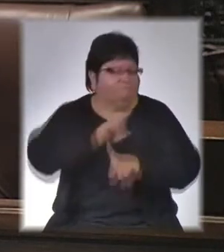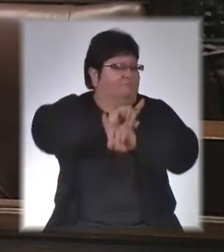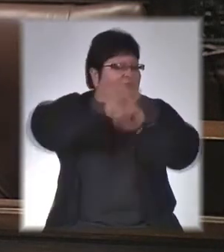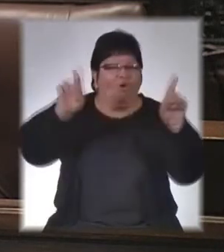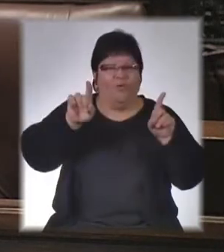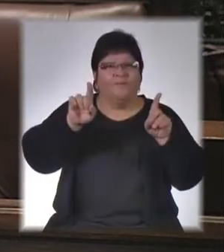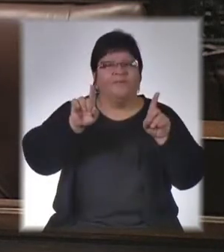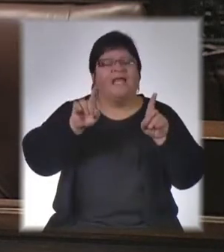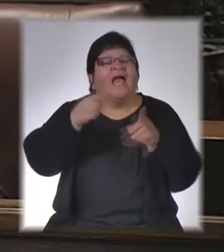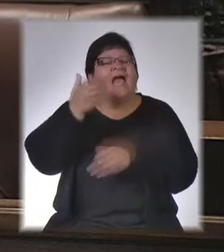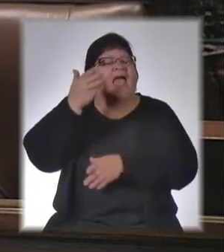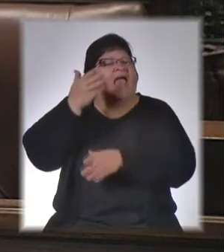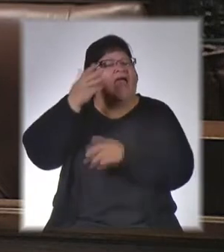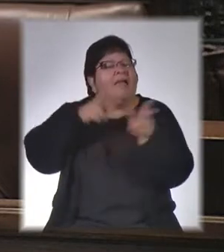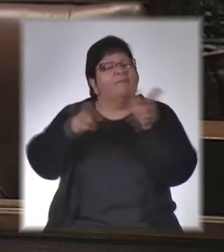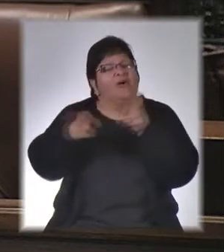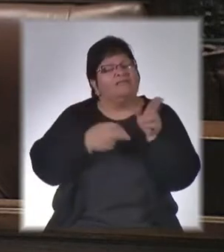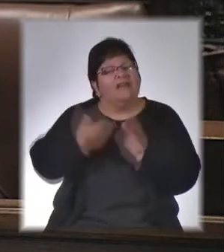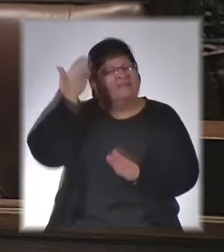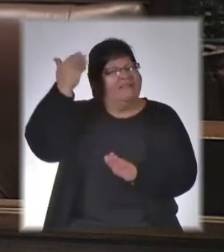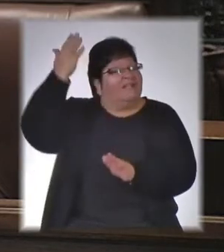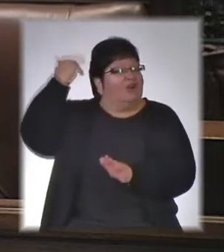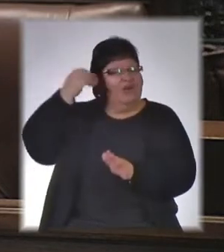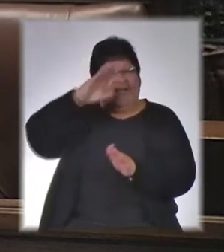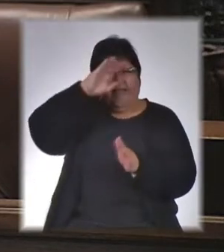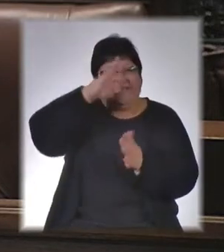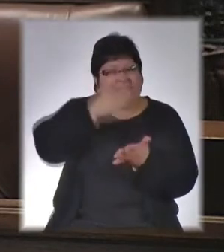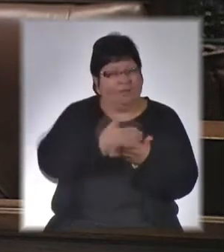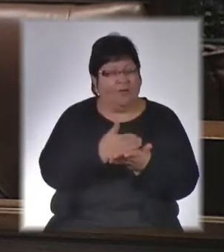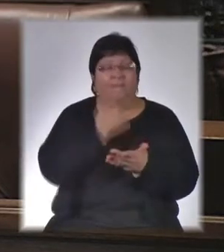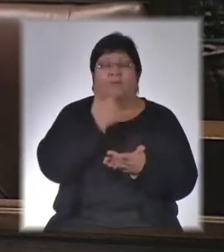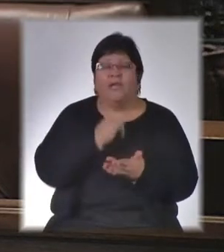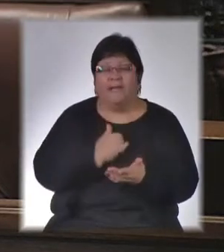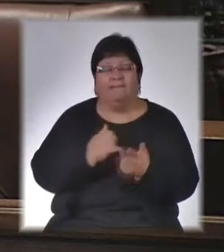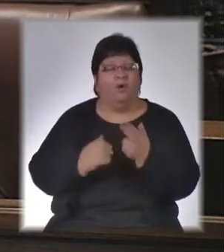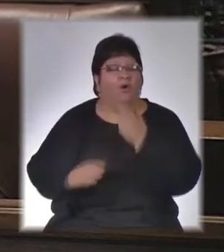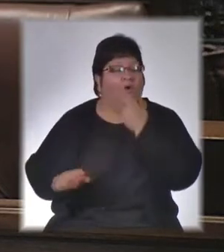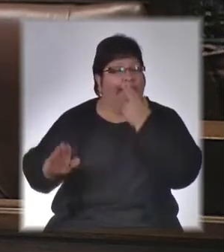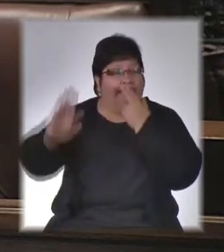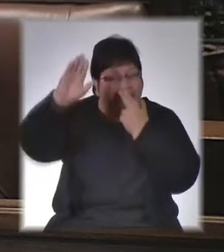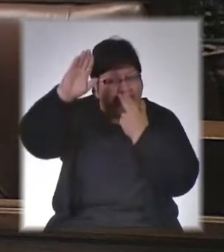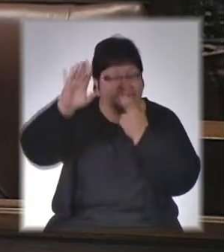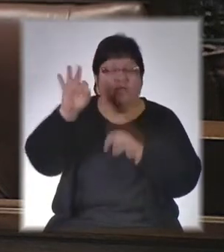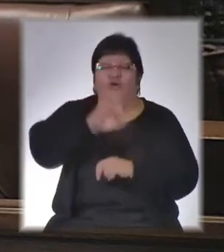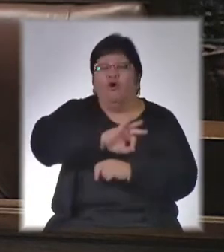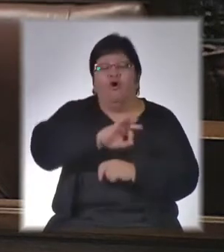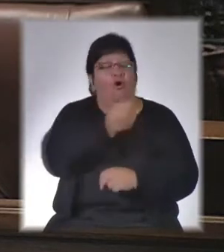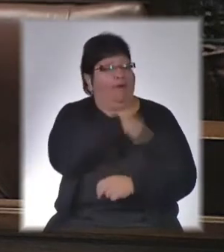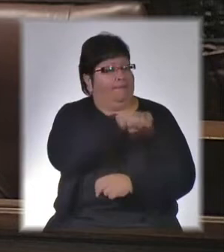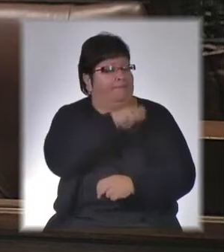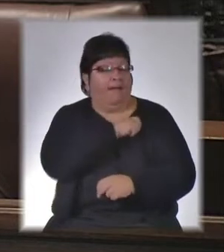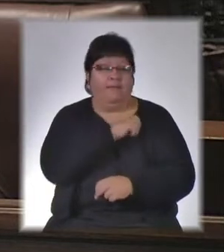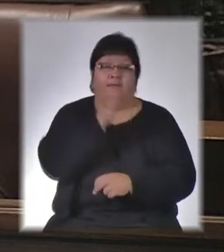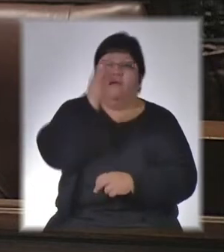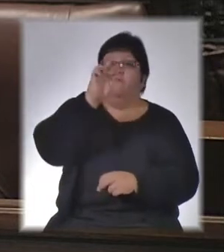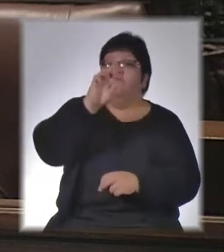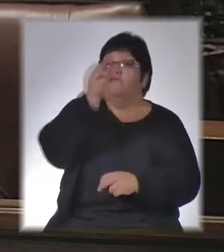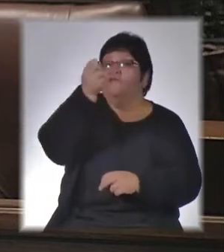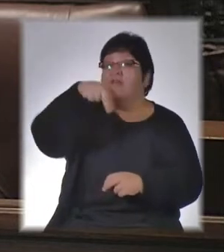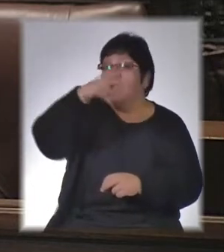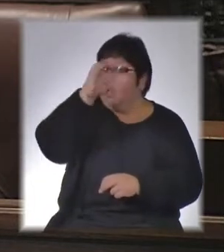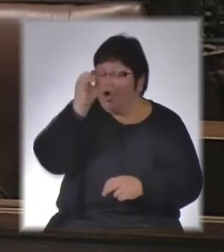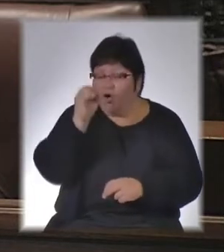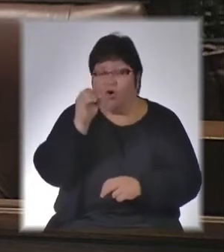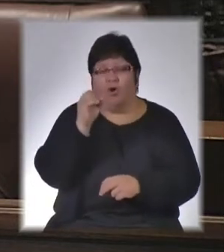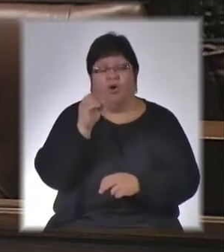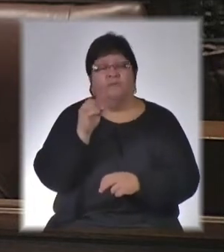anteriores a la dictadura uruguaya, como fue el genocidio nazi o la dictadura franquista con sus asesinatos y fosas comunes,